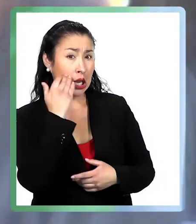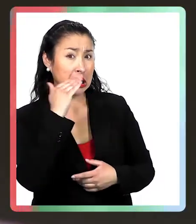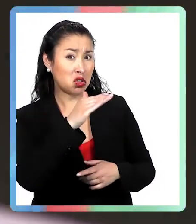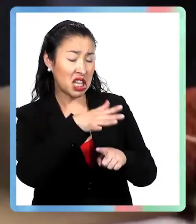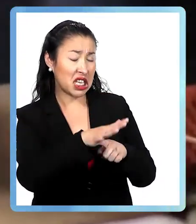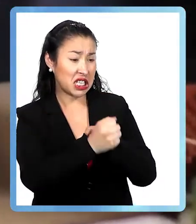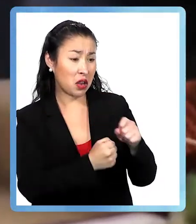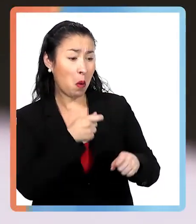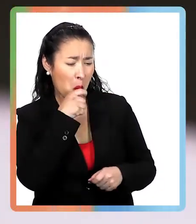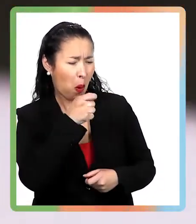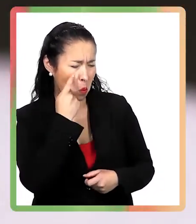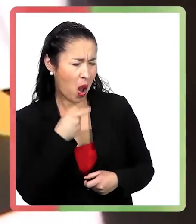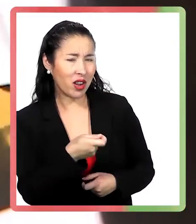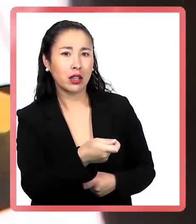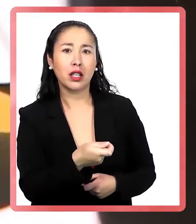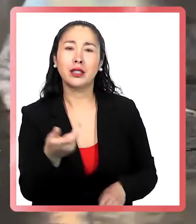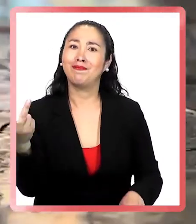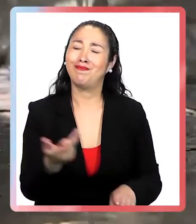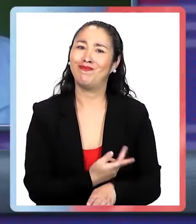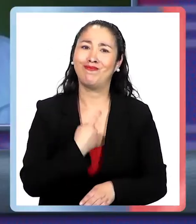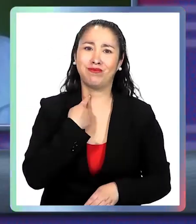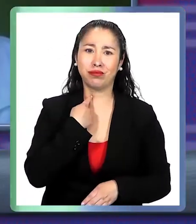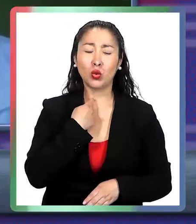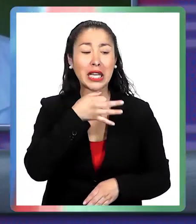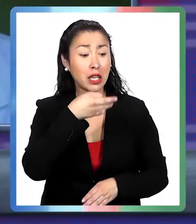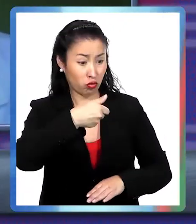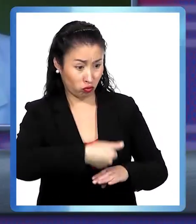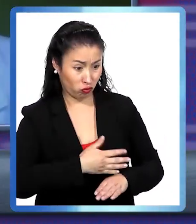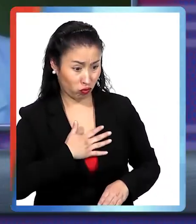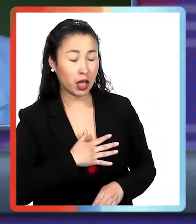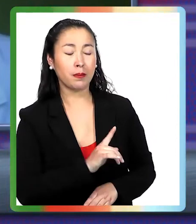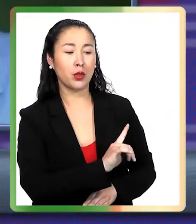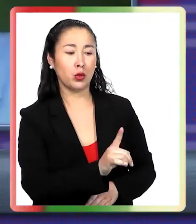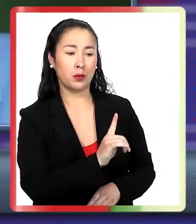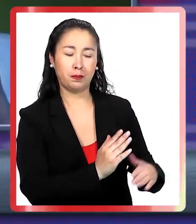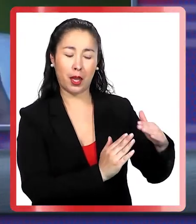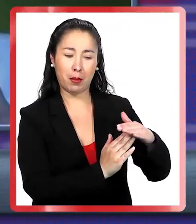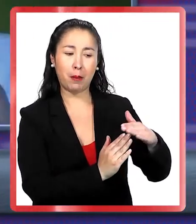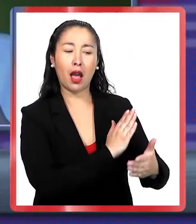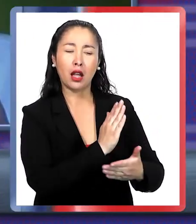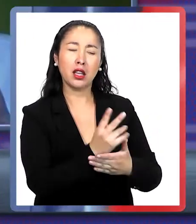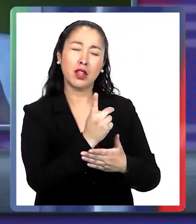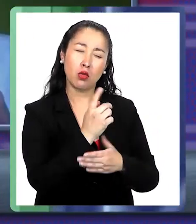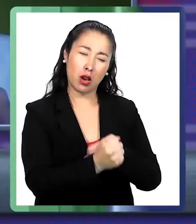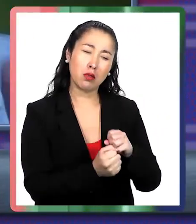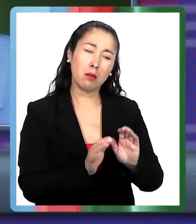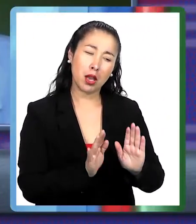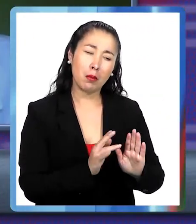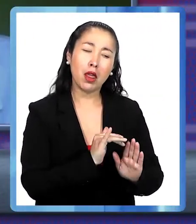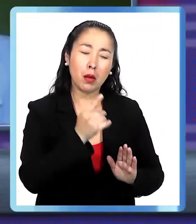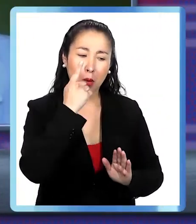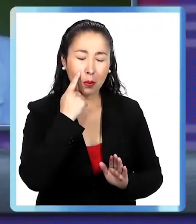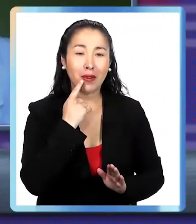años, le estoy haciendo un daño tremendo. Hay que decirles, espérese. Y en la casa, no. El mensaje, claro, de todos